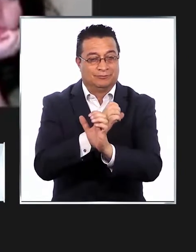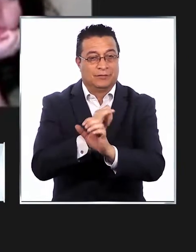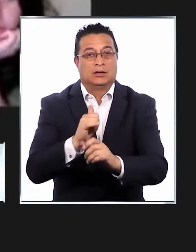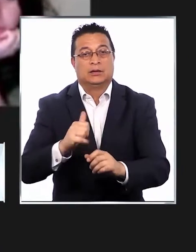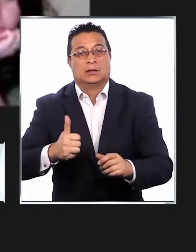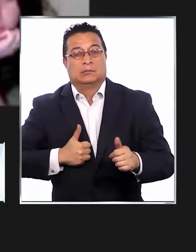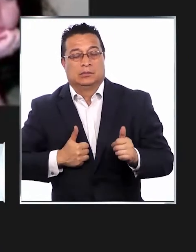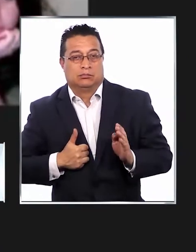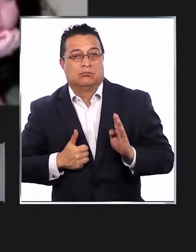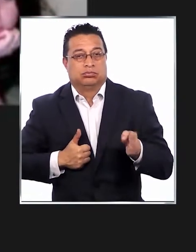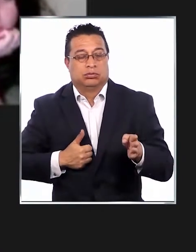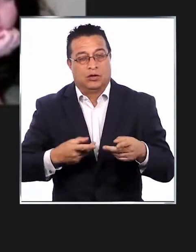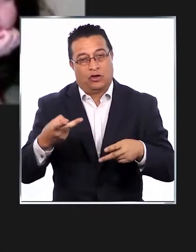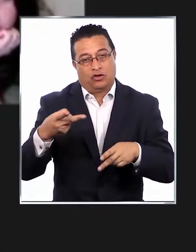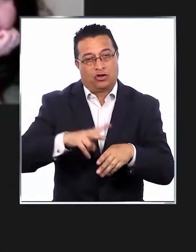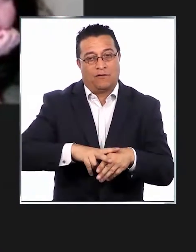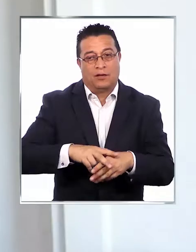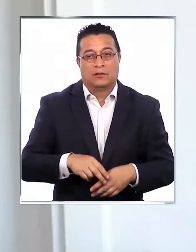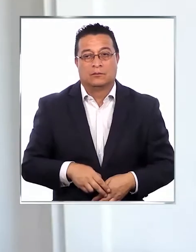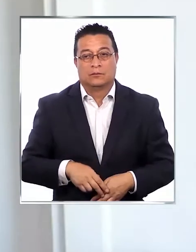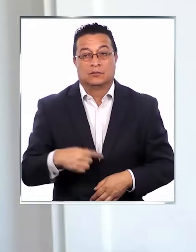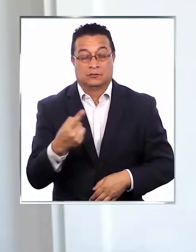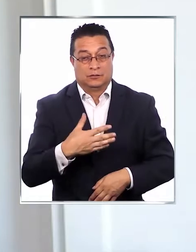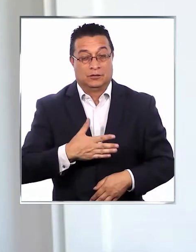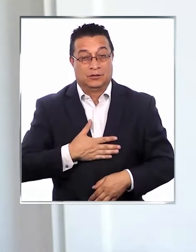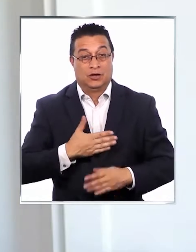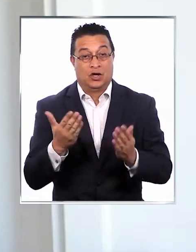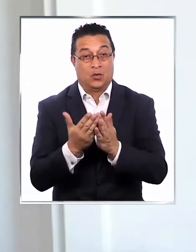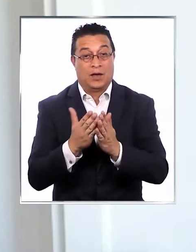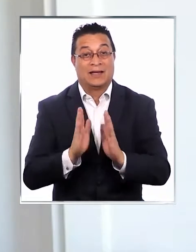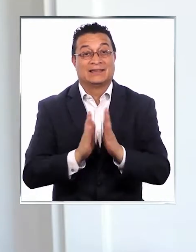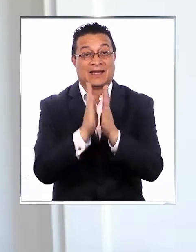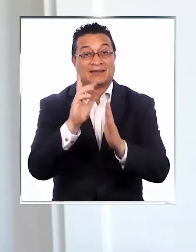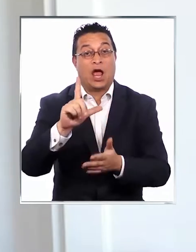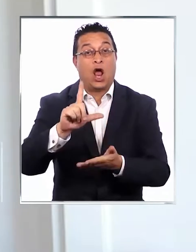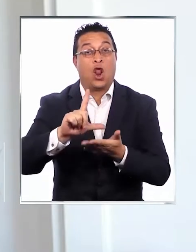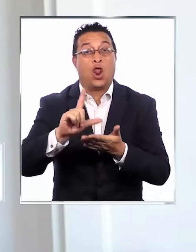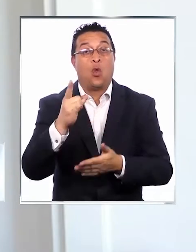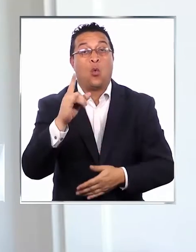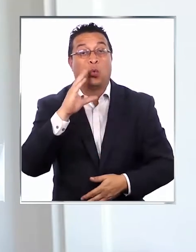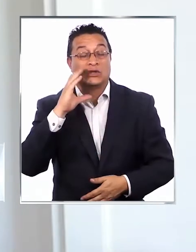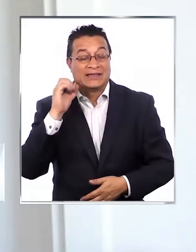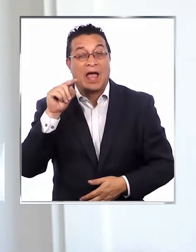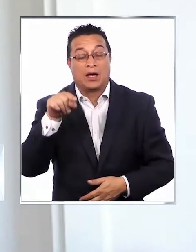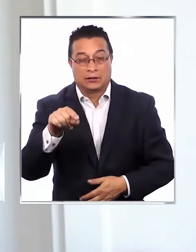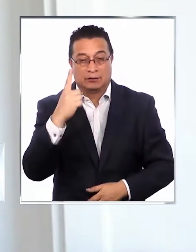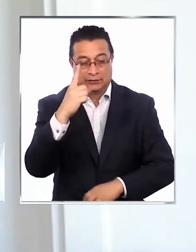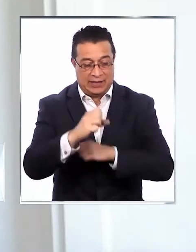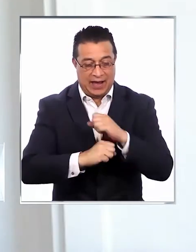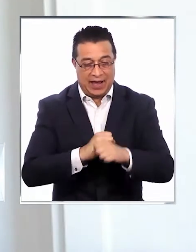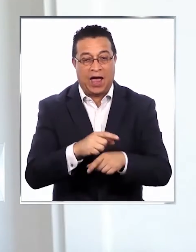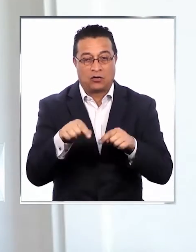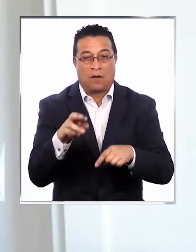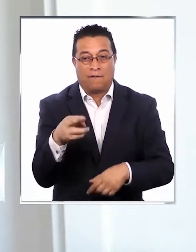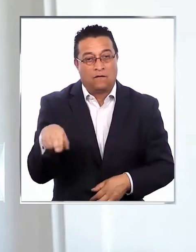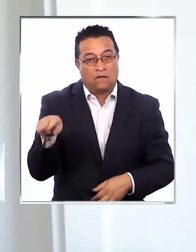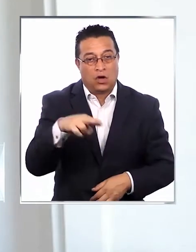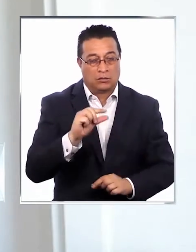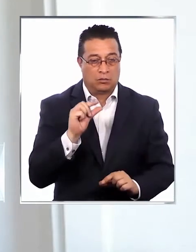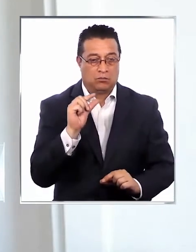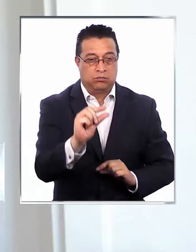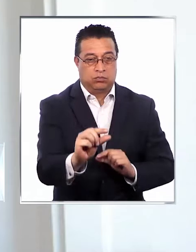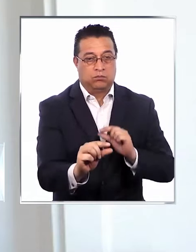modalidades, presencial y telemática. En nuestro colegio Santa Lucía hemos decidido este año hacer un retorno